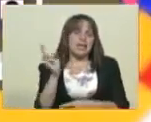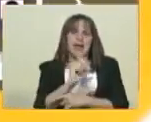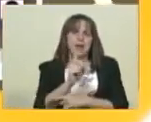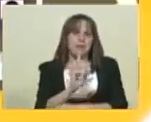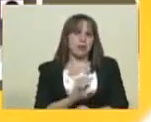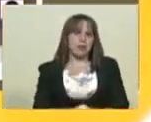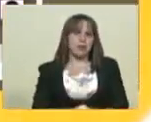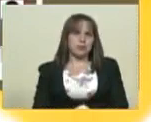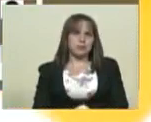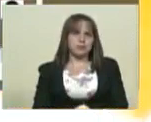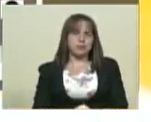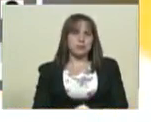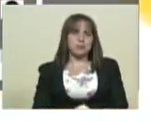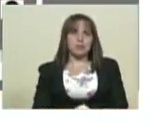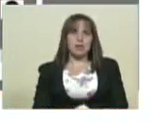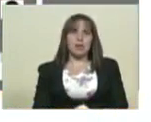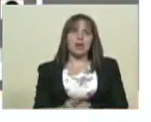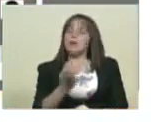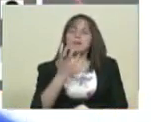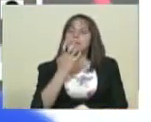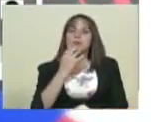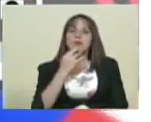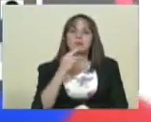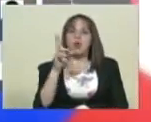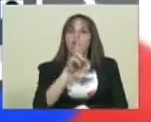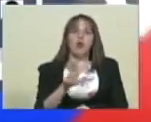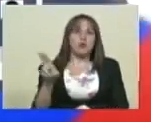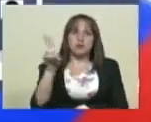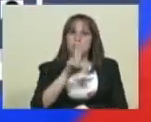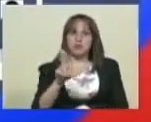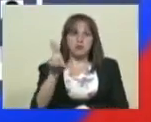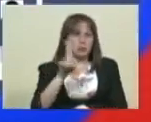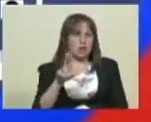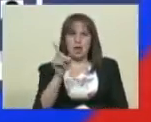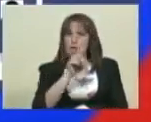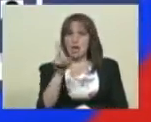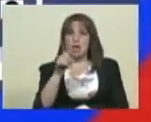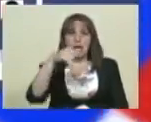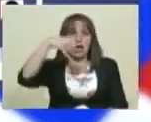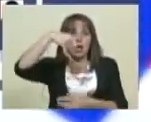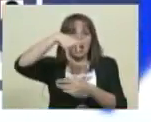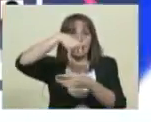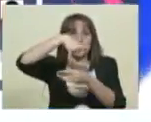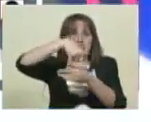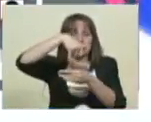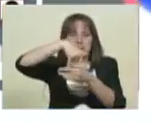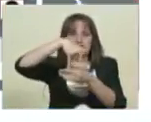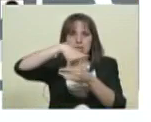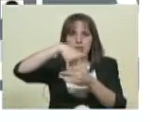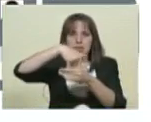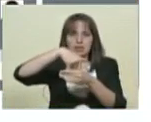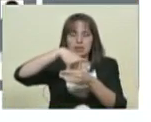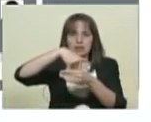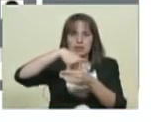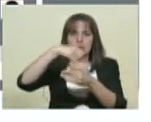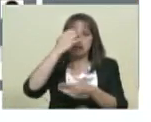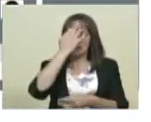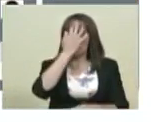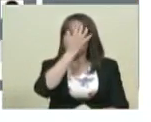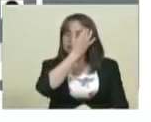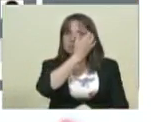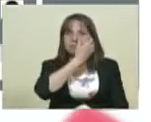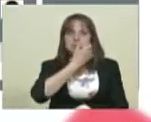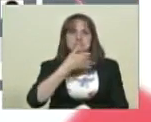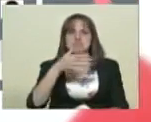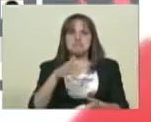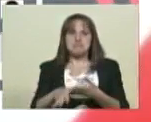tiene el hecho de que no se utilizará la tinta para marcar el meñique? En